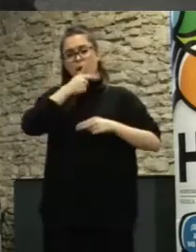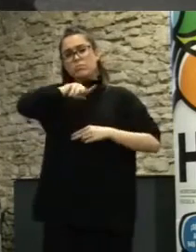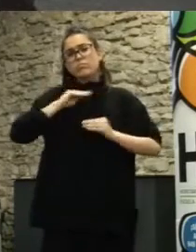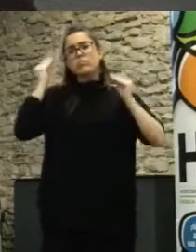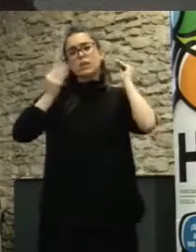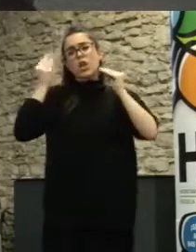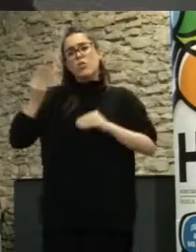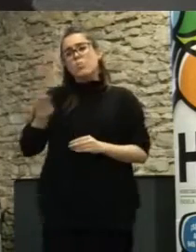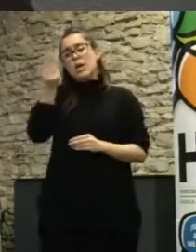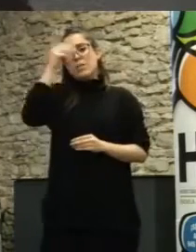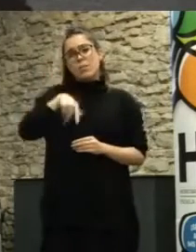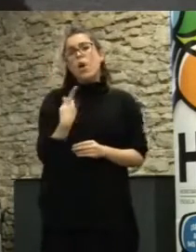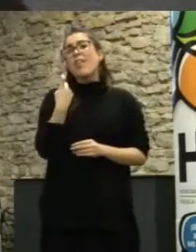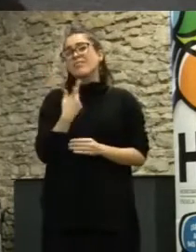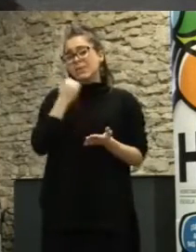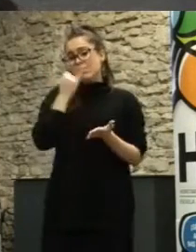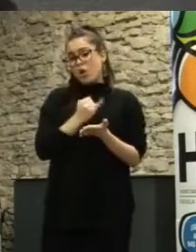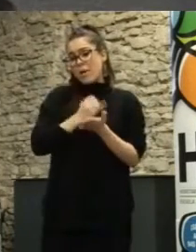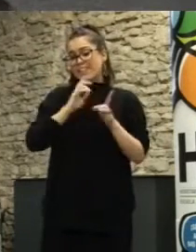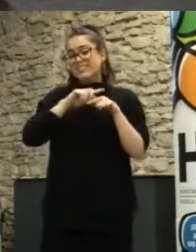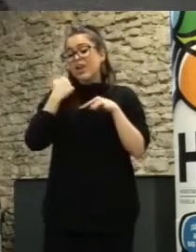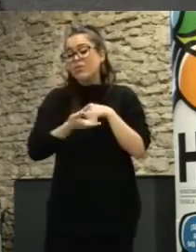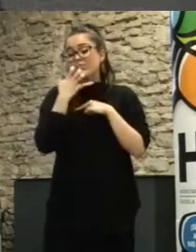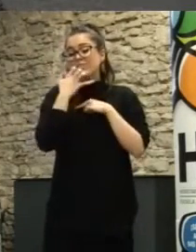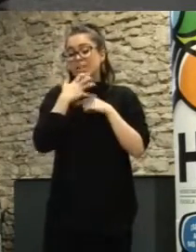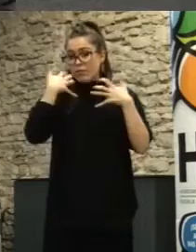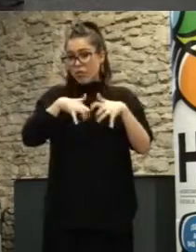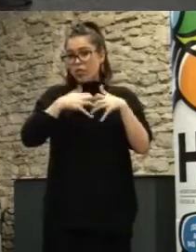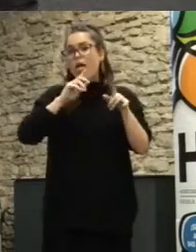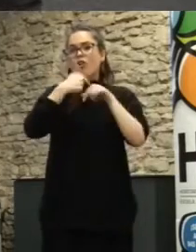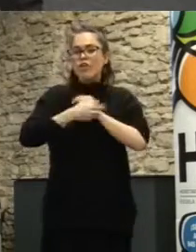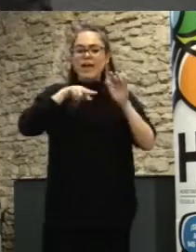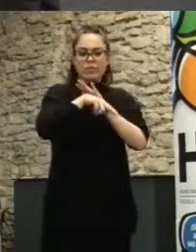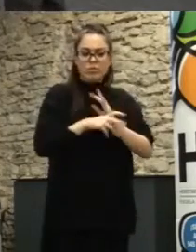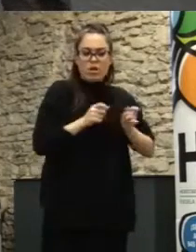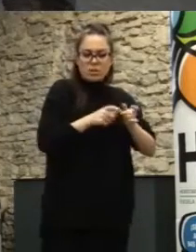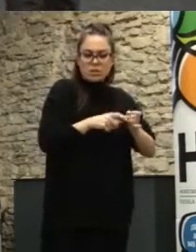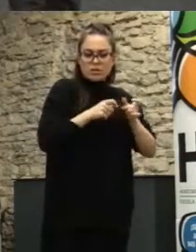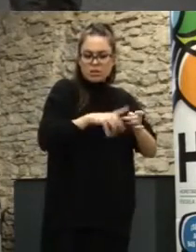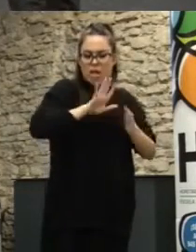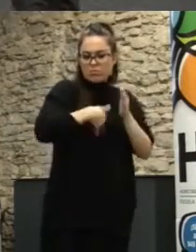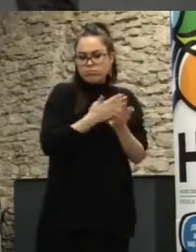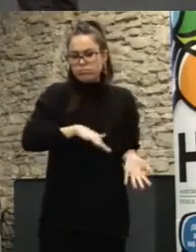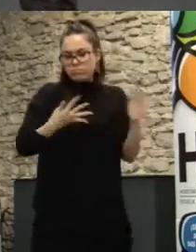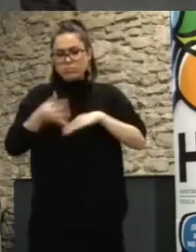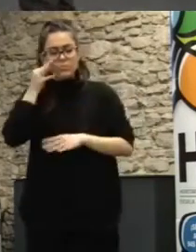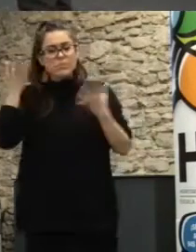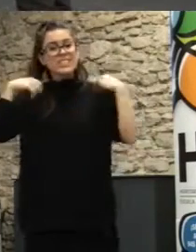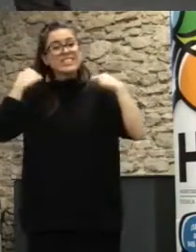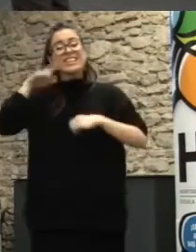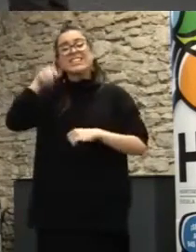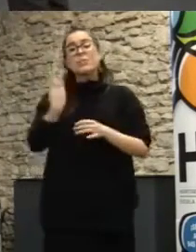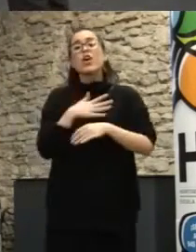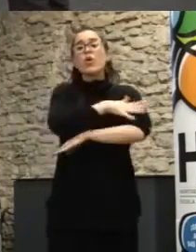primero probarlas y luego si funcionan dedicar recursos a ellas los laboratorios de gobierno igual que los de